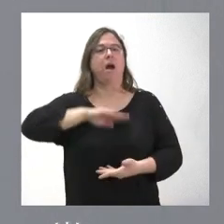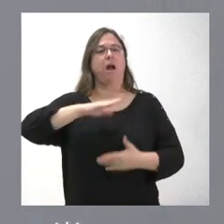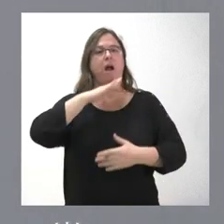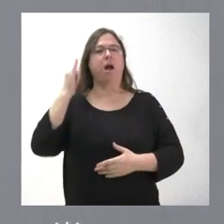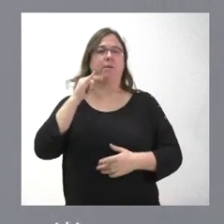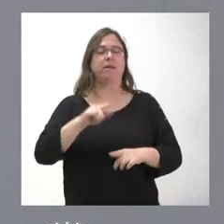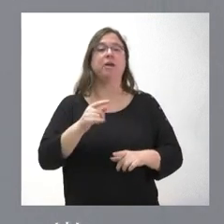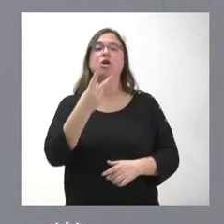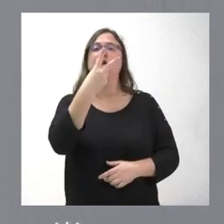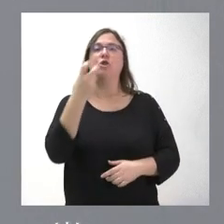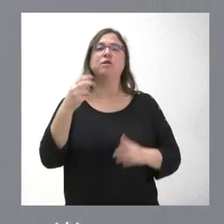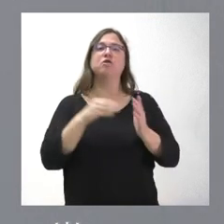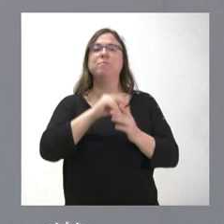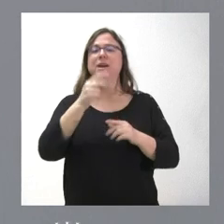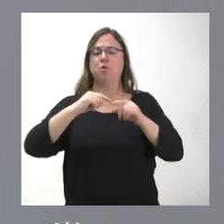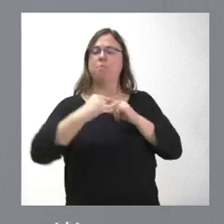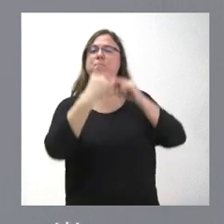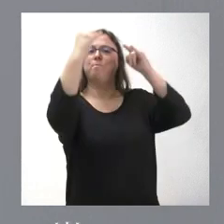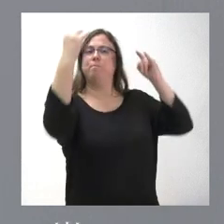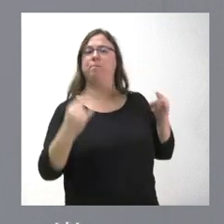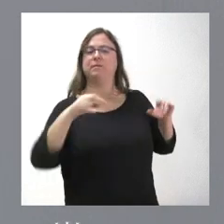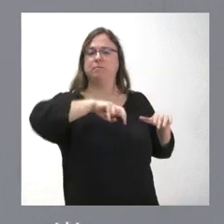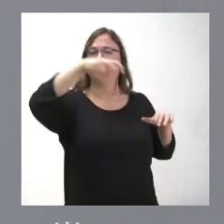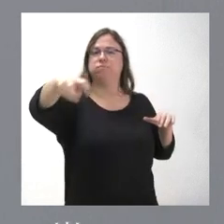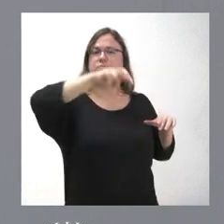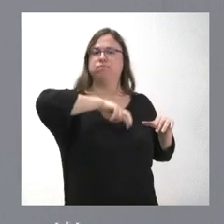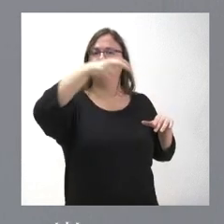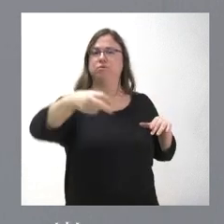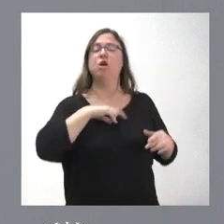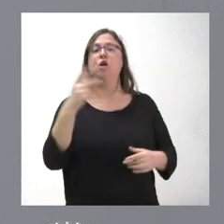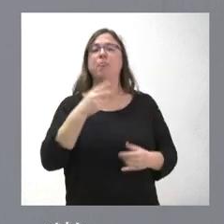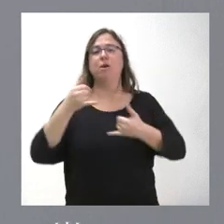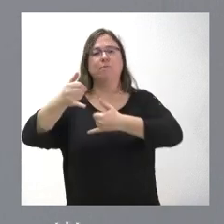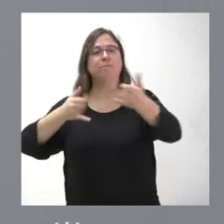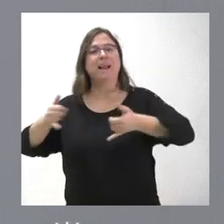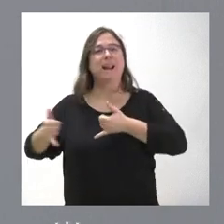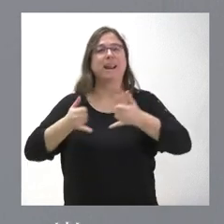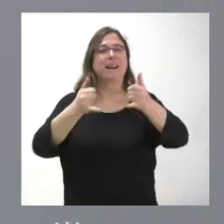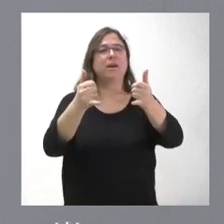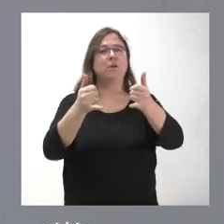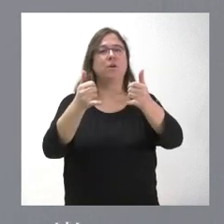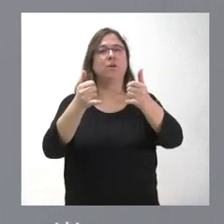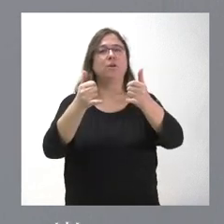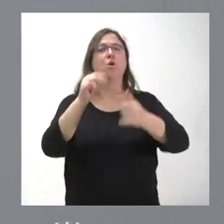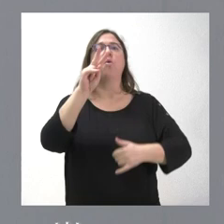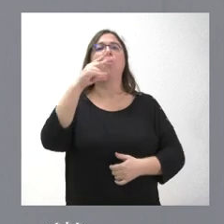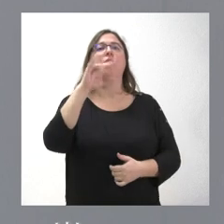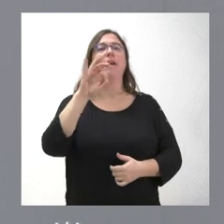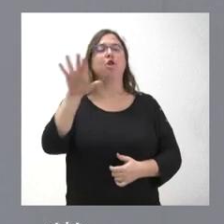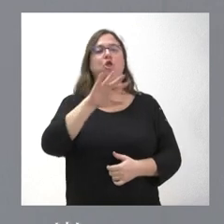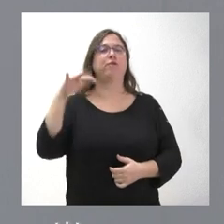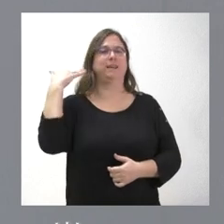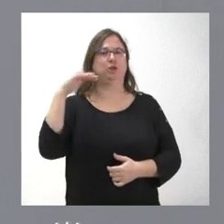para construir una pasarela que permita el tránsito peatonal seguro entre las dos márgenes del río Ucero en Soria.